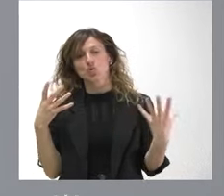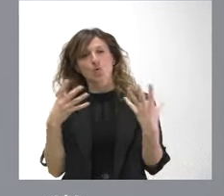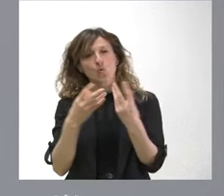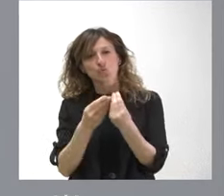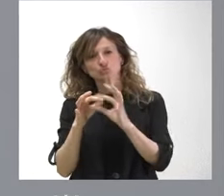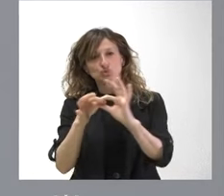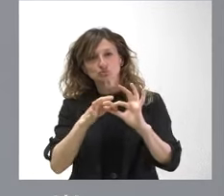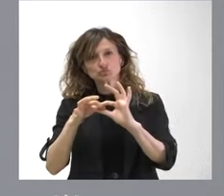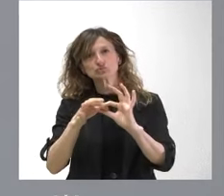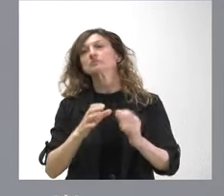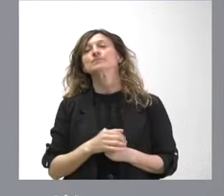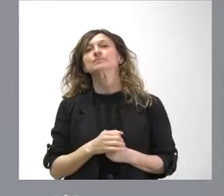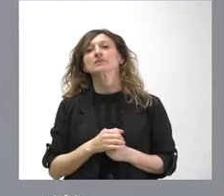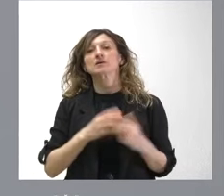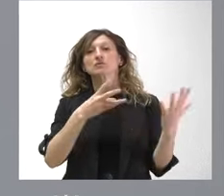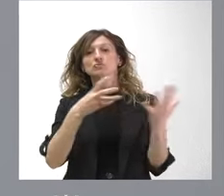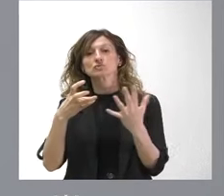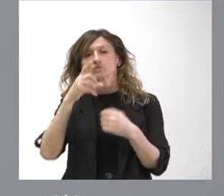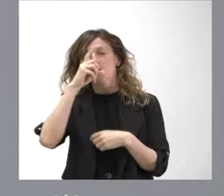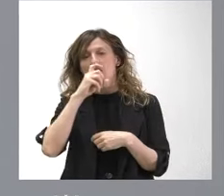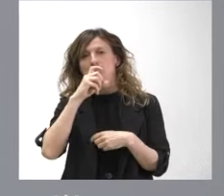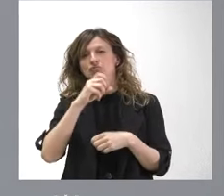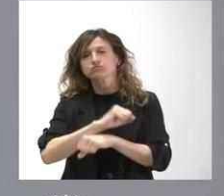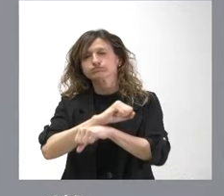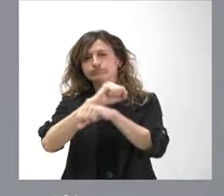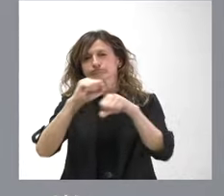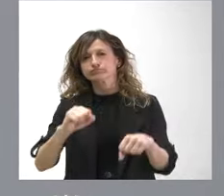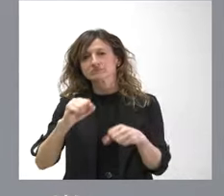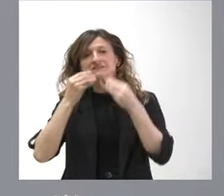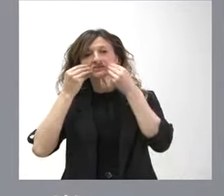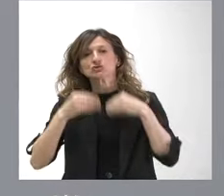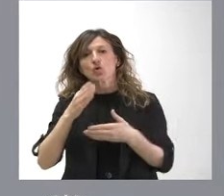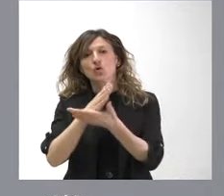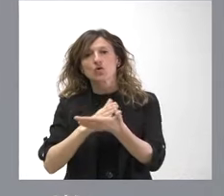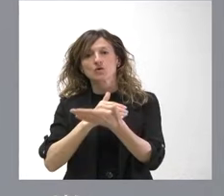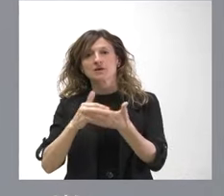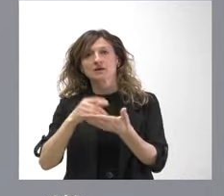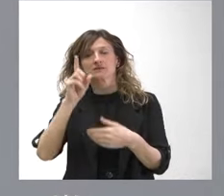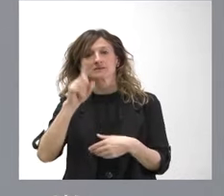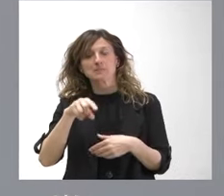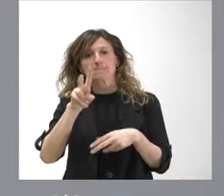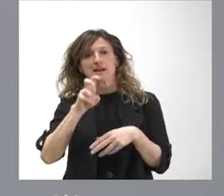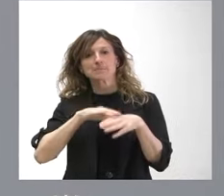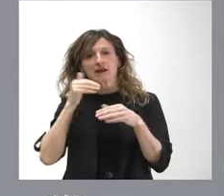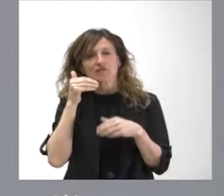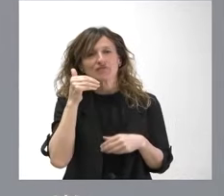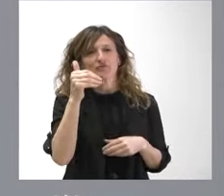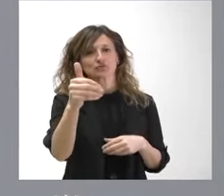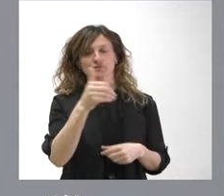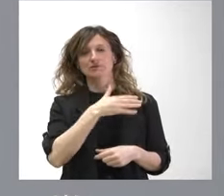años que nos refuerzan como una comunidad histórica pero también que sea una palanca para el futuro eso es lo que queremos